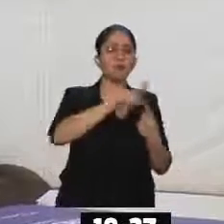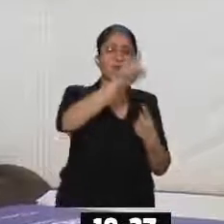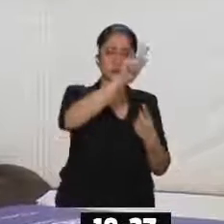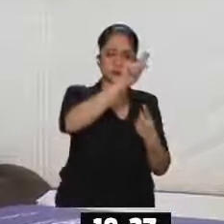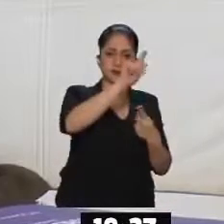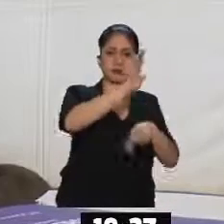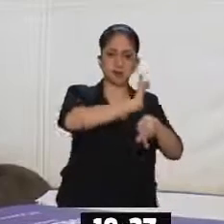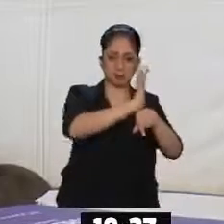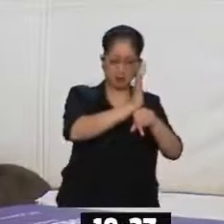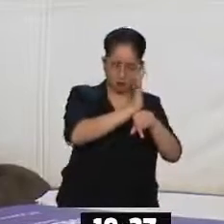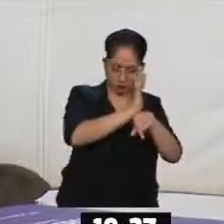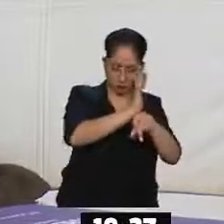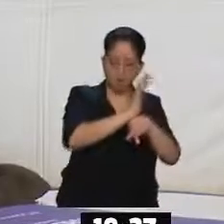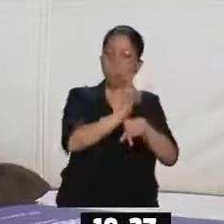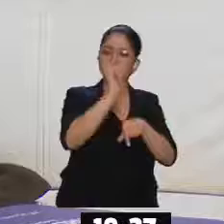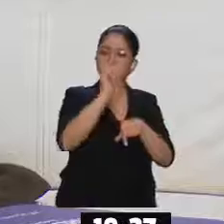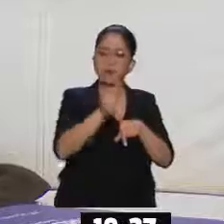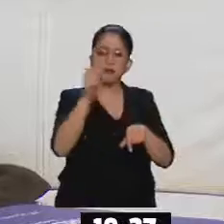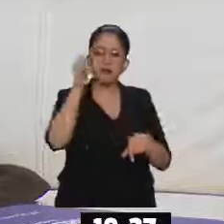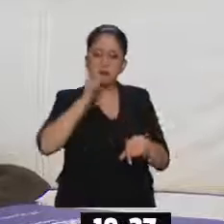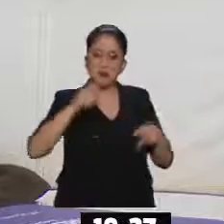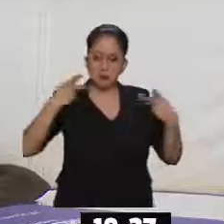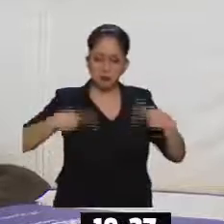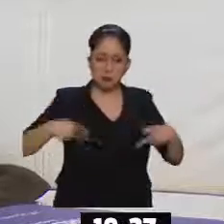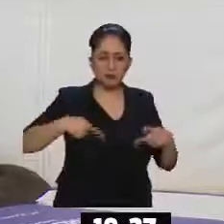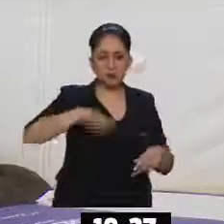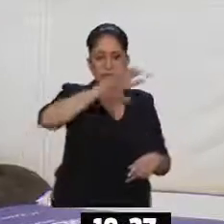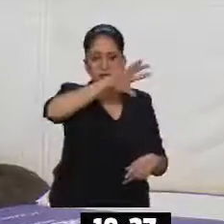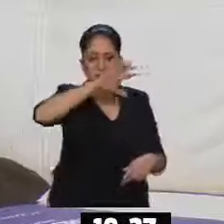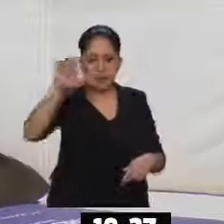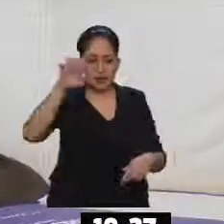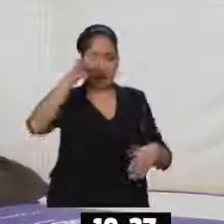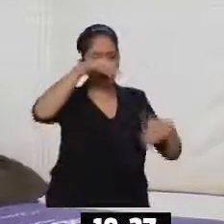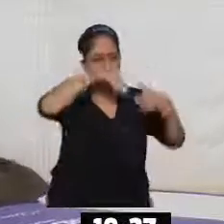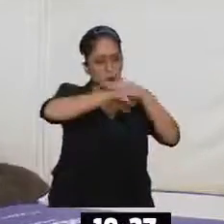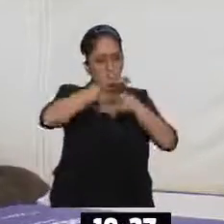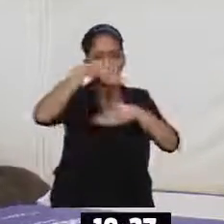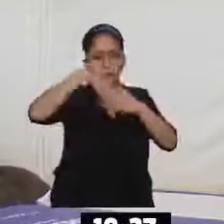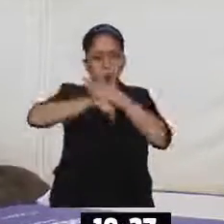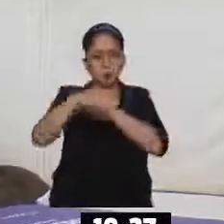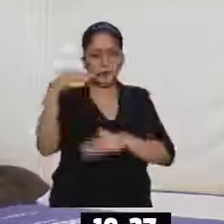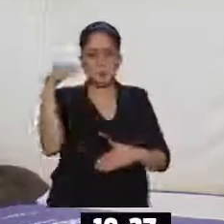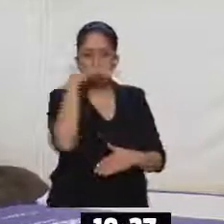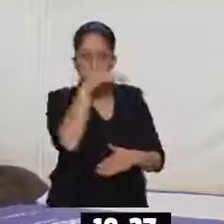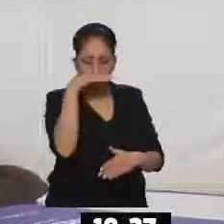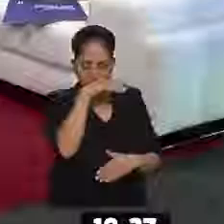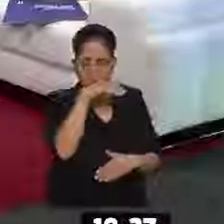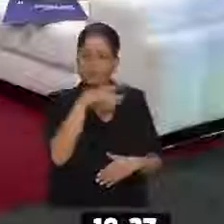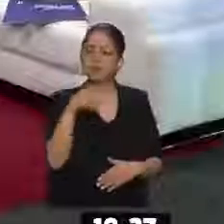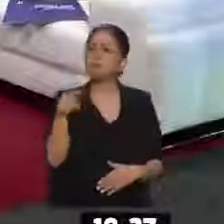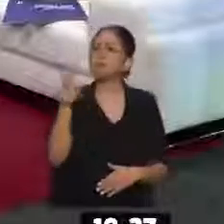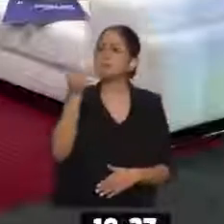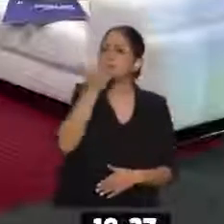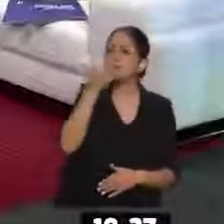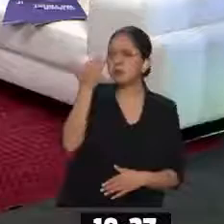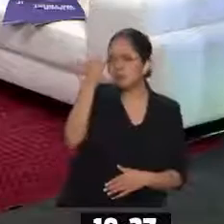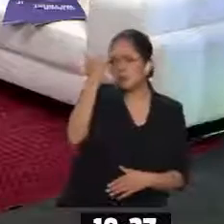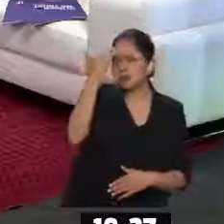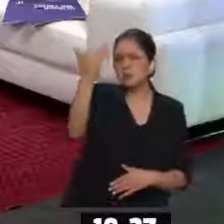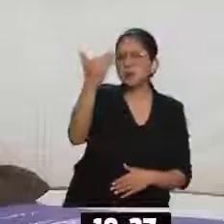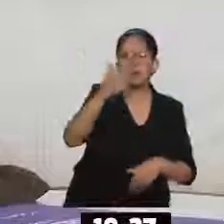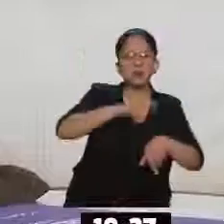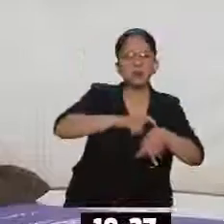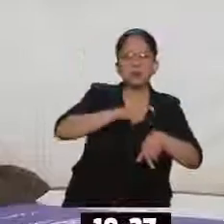tiene un promedio de 500 visionados gratuitos. Y bueno, ya después... ¿Cómo cuánto dura cada documento? Mira, hay largometrajes.